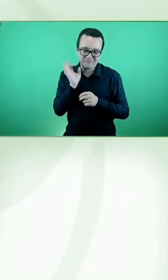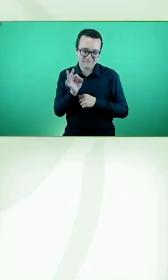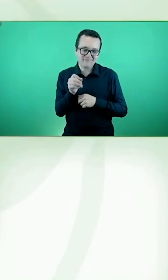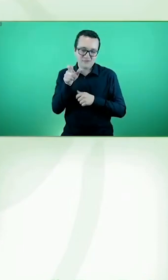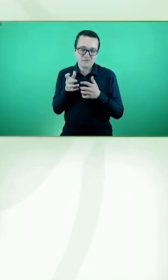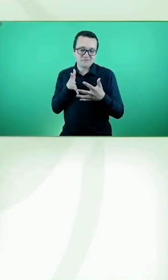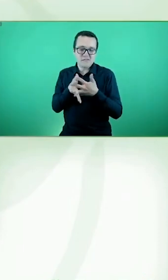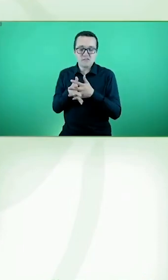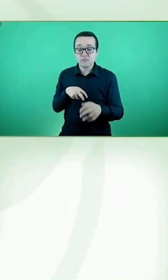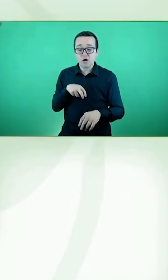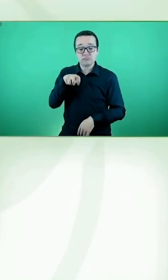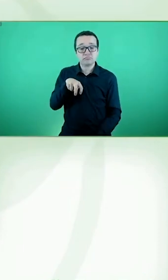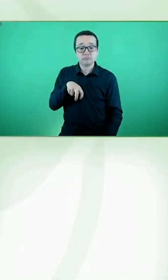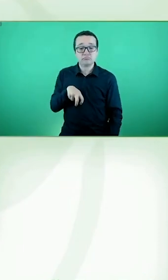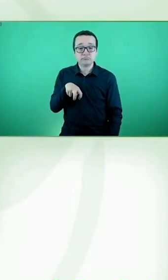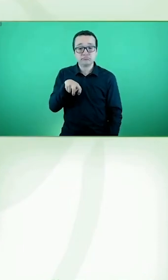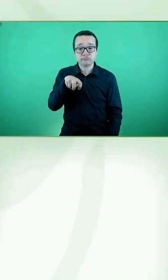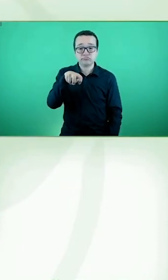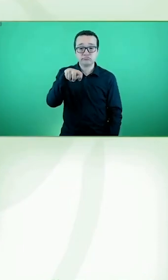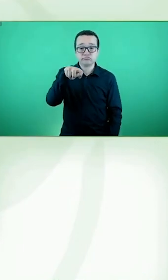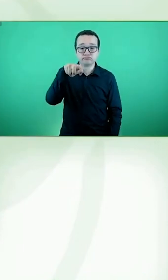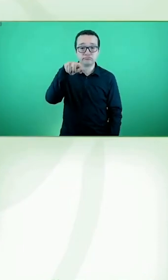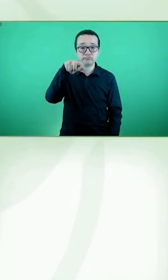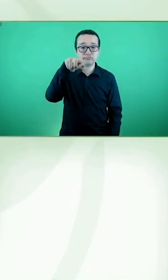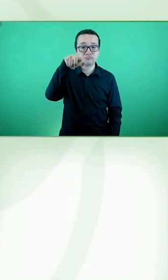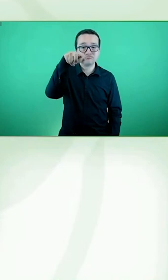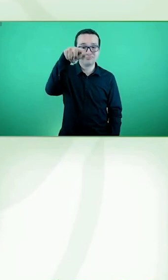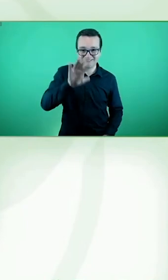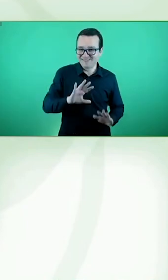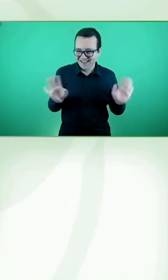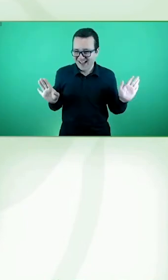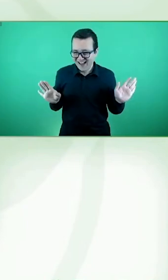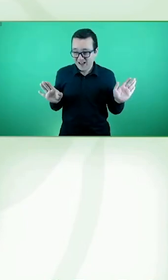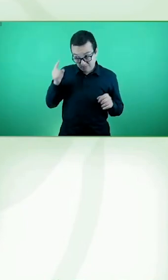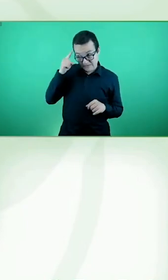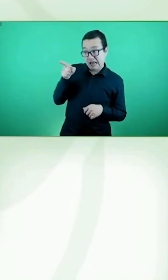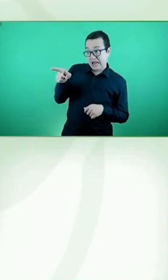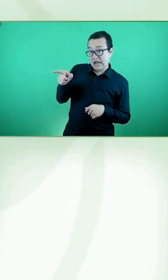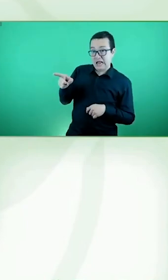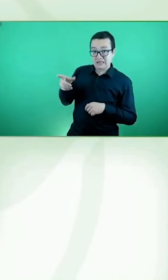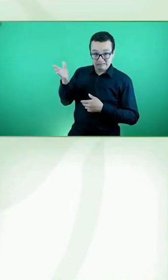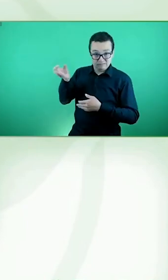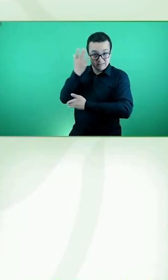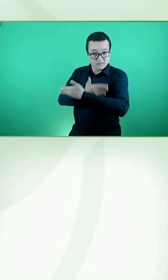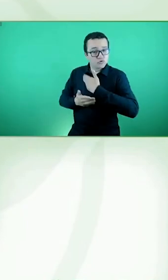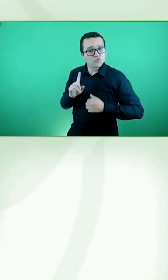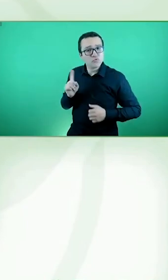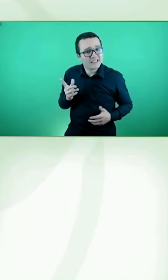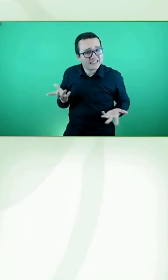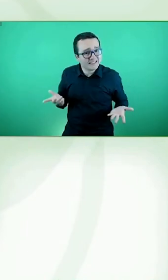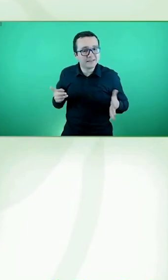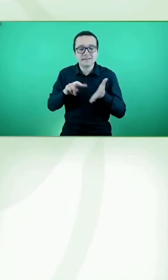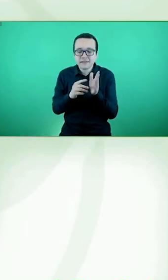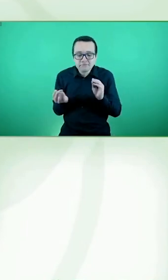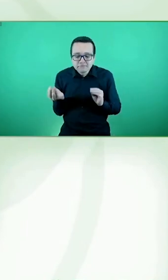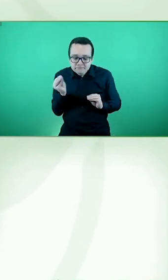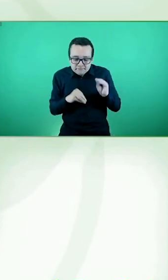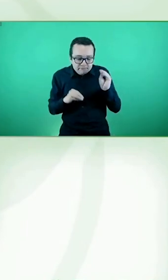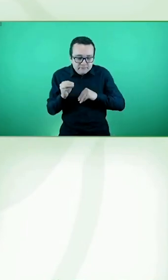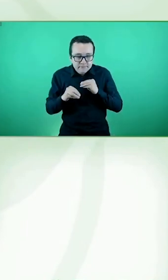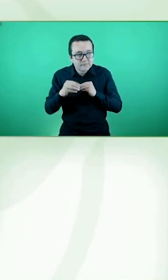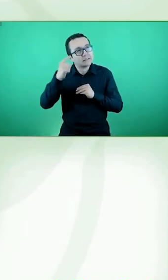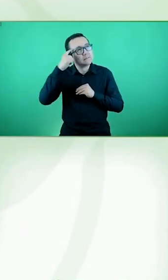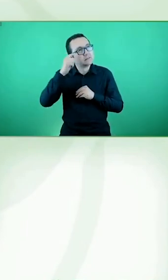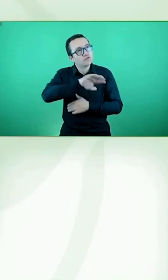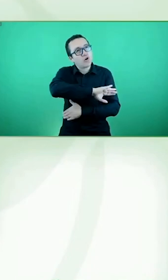Con lo cual, creo que primero tenemos que hacer énfasis en ese paso, que es el del diseño universal, el diseño para todas las personas,